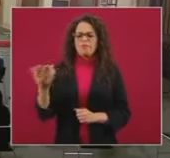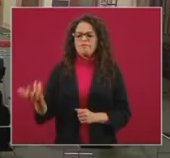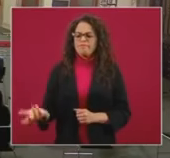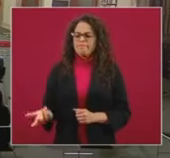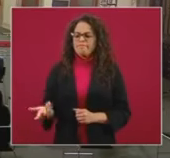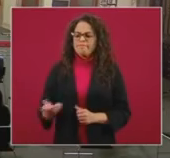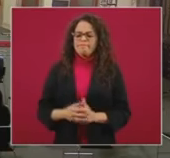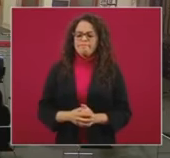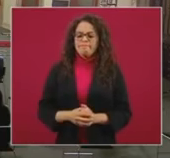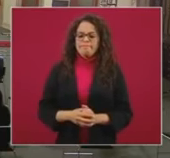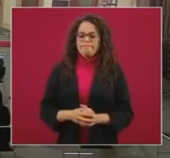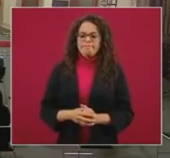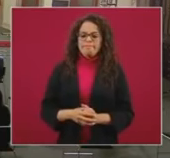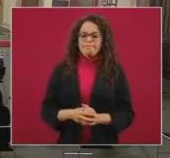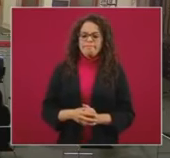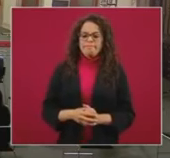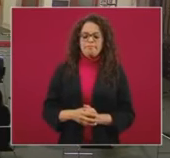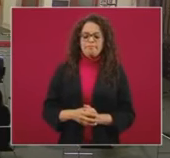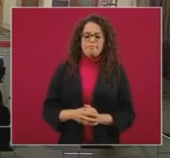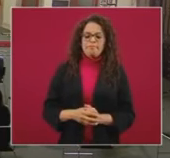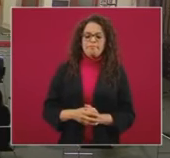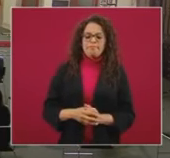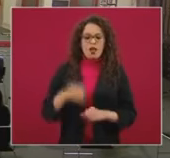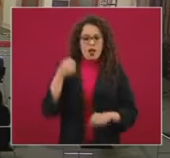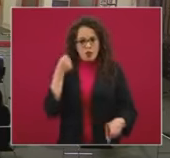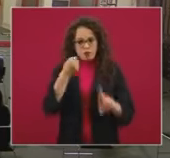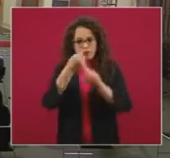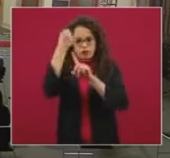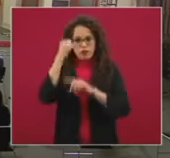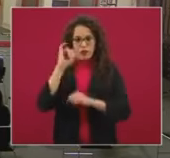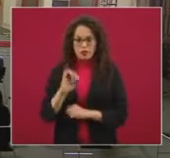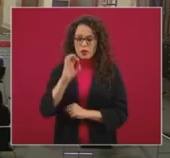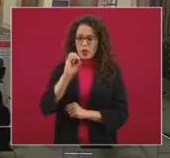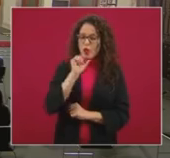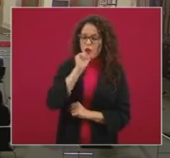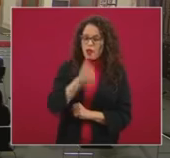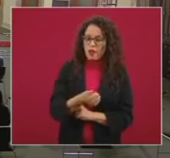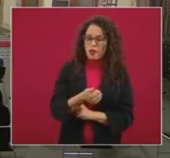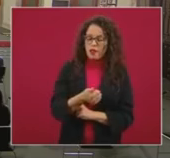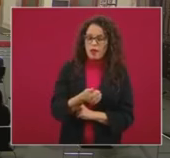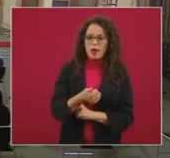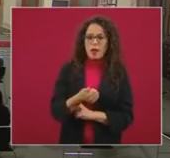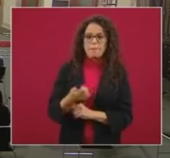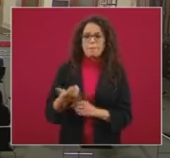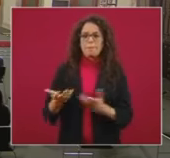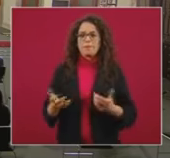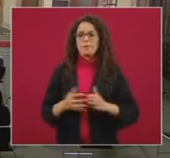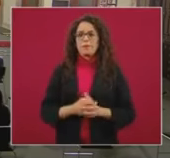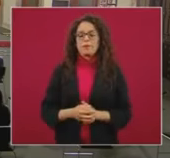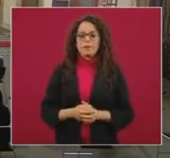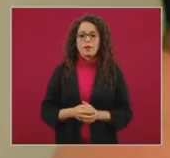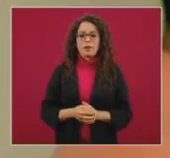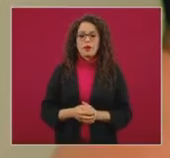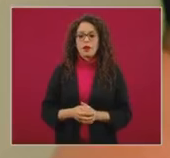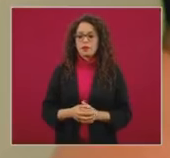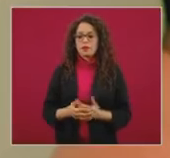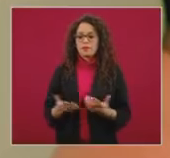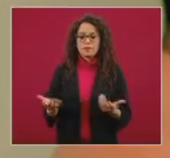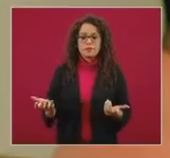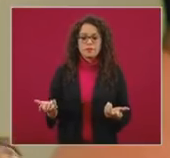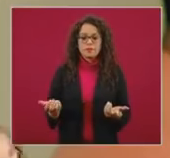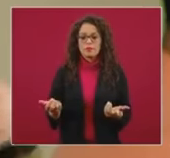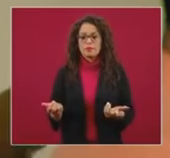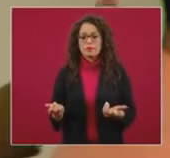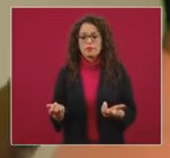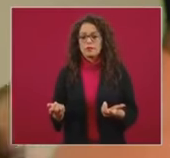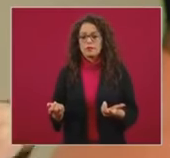afecta o qué tanto no va a afectar o no impacta la descentralización de la salud